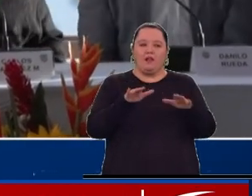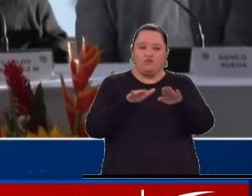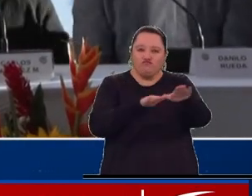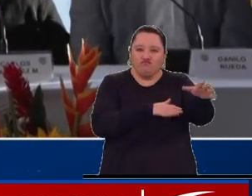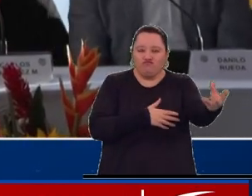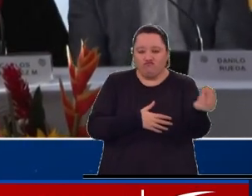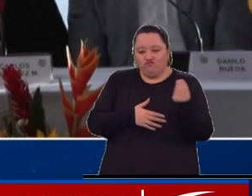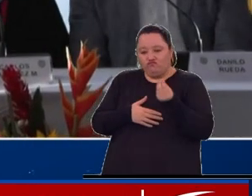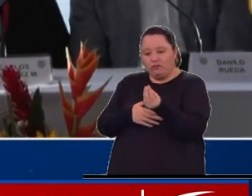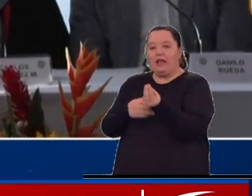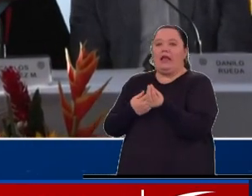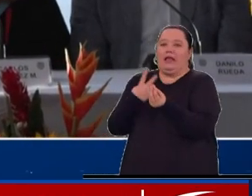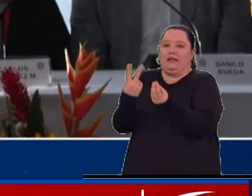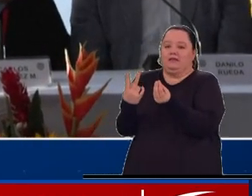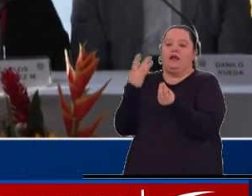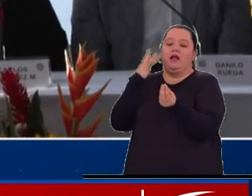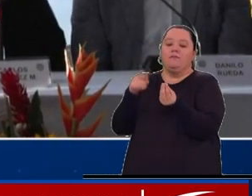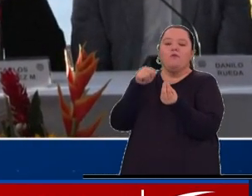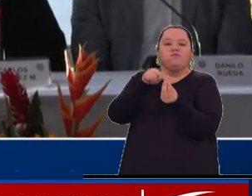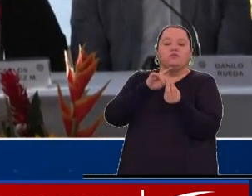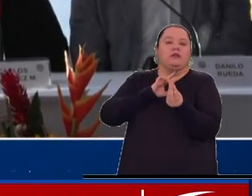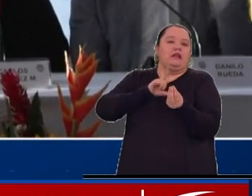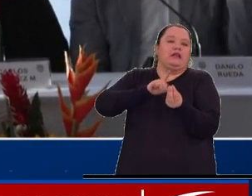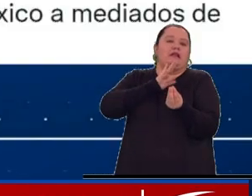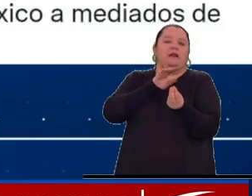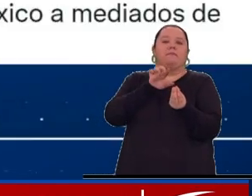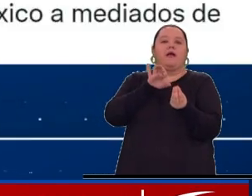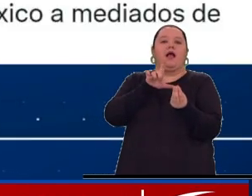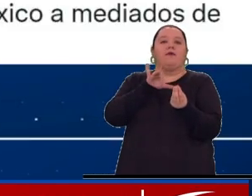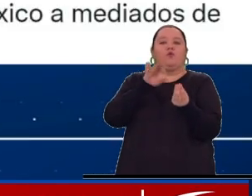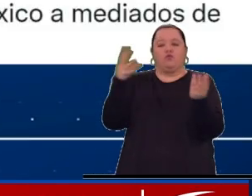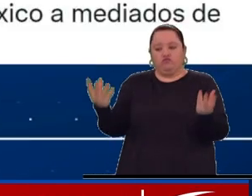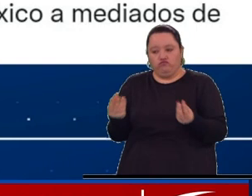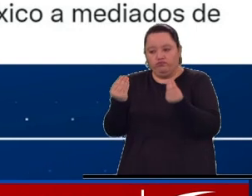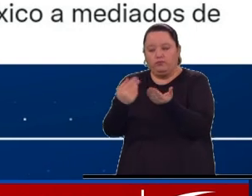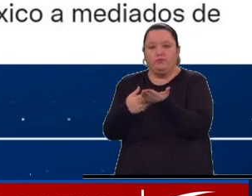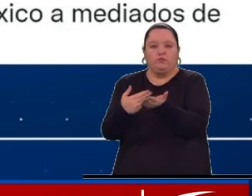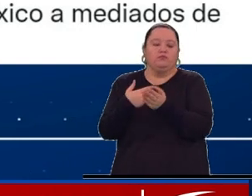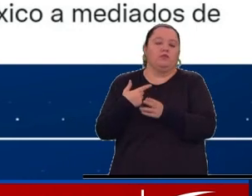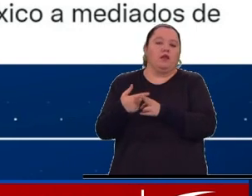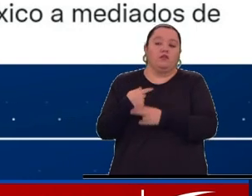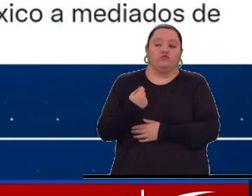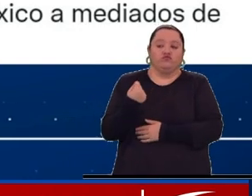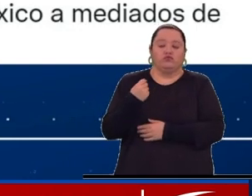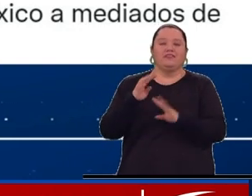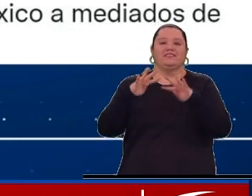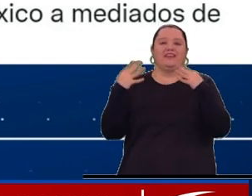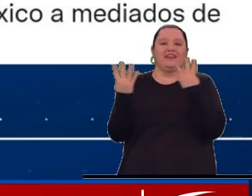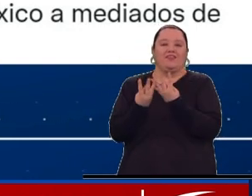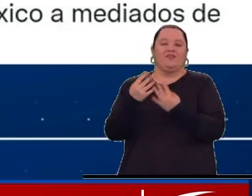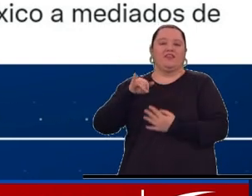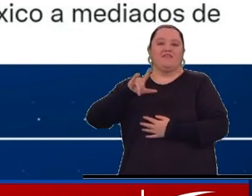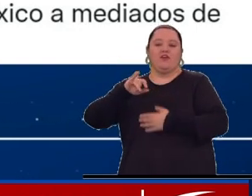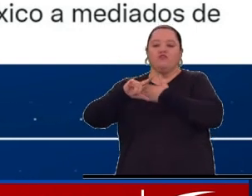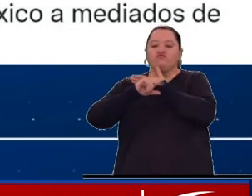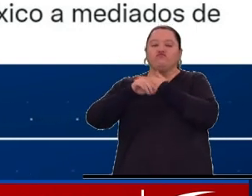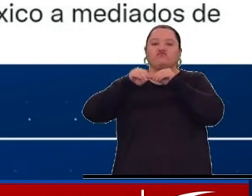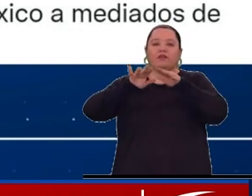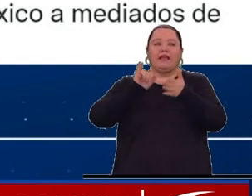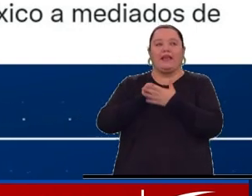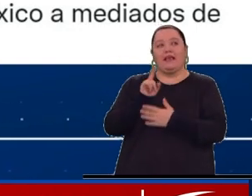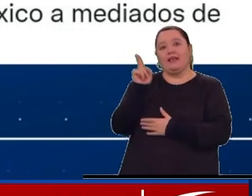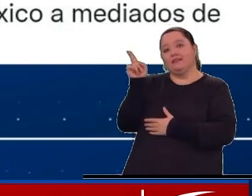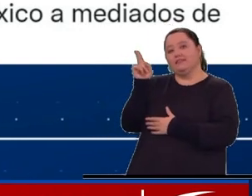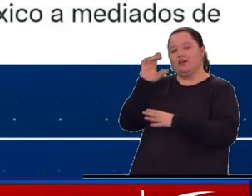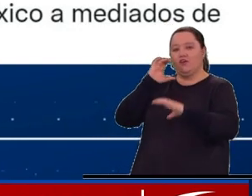ELN, encabezada por Pablo Beltrán. Hace algunos minutos el senador Iván Cepeda trinó este comunicado